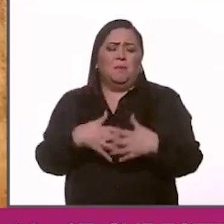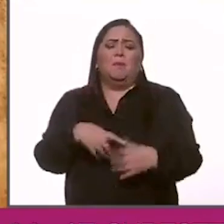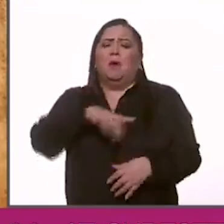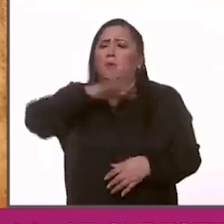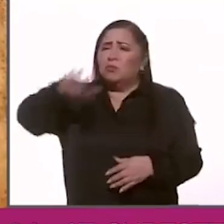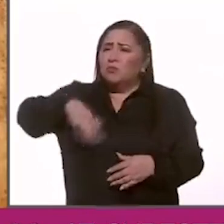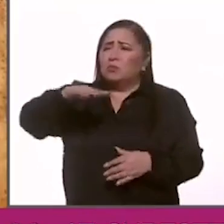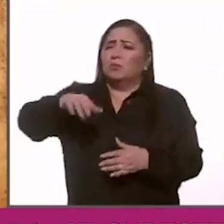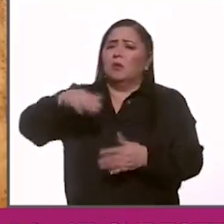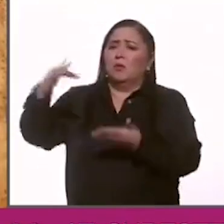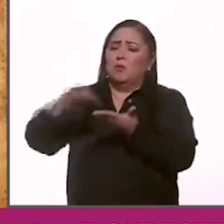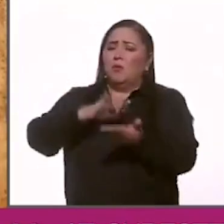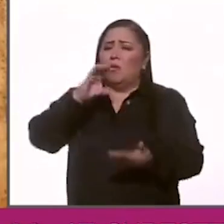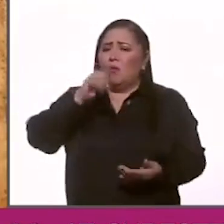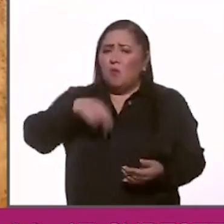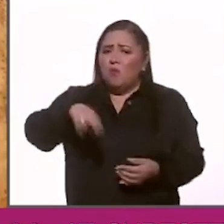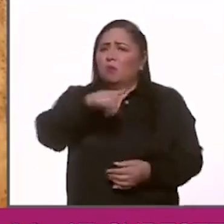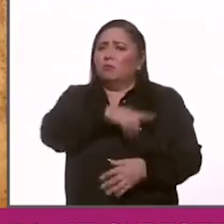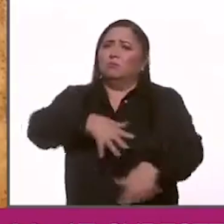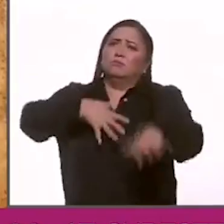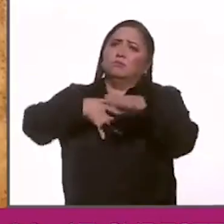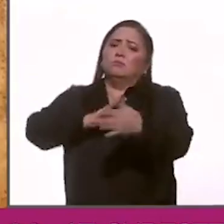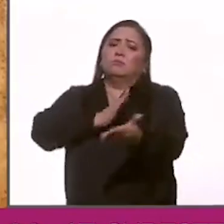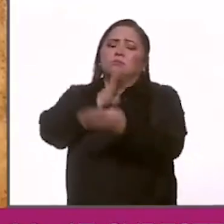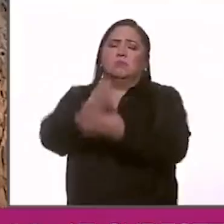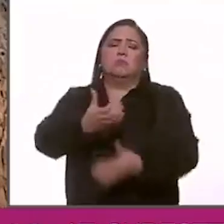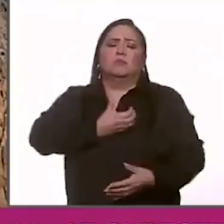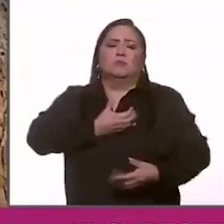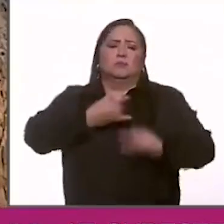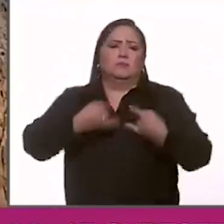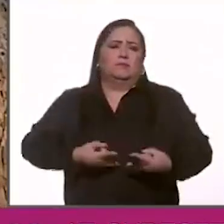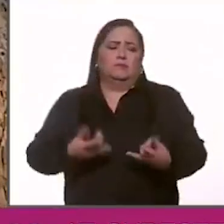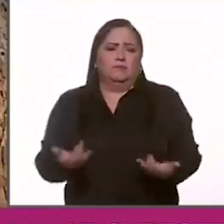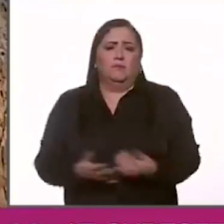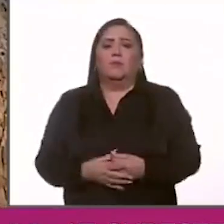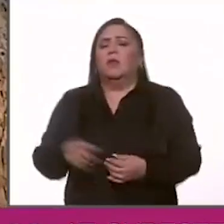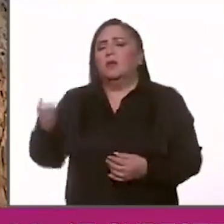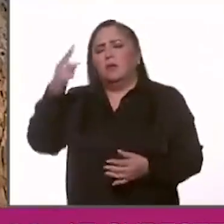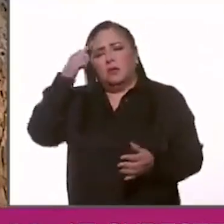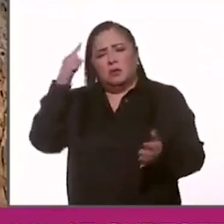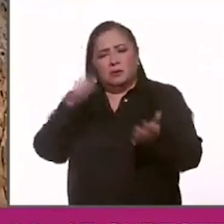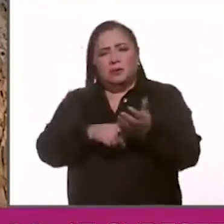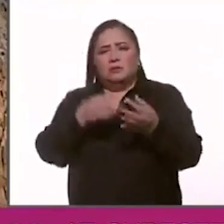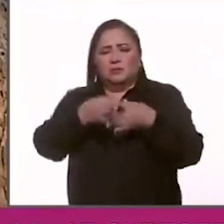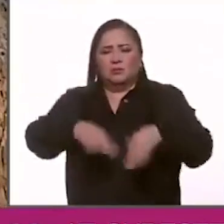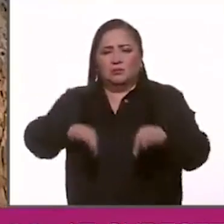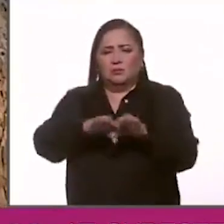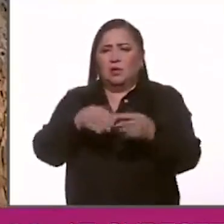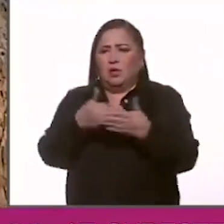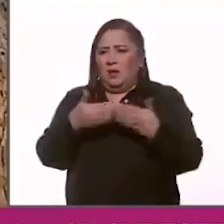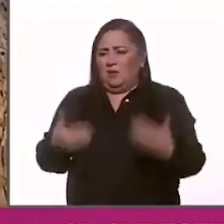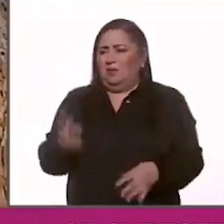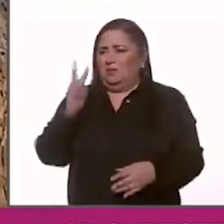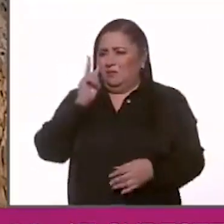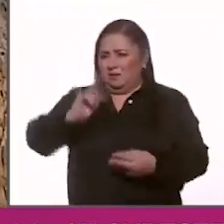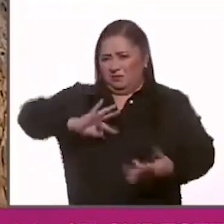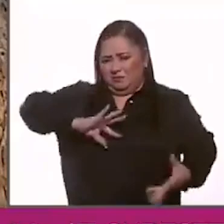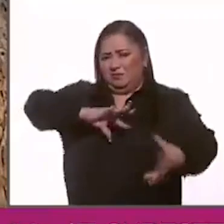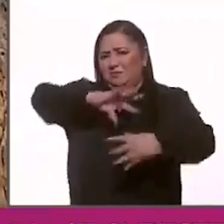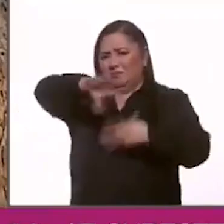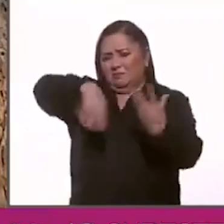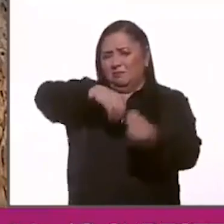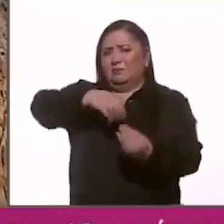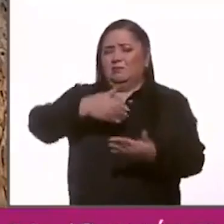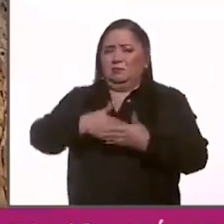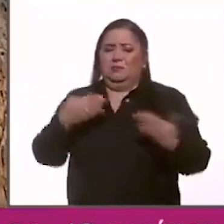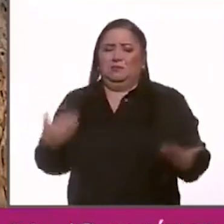buscado apoyo de la ONU y se han manifestado en Palacio Nacional. Yo creo que es importante que se vean en este espejo porque te aseguro que eso